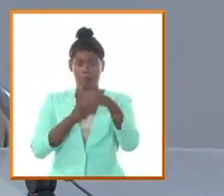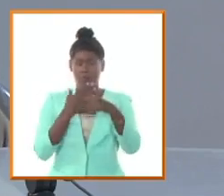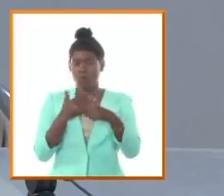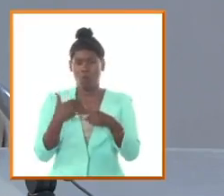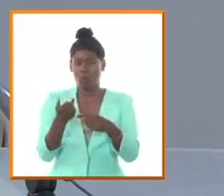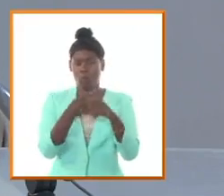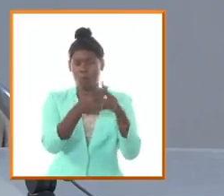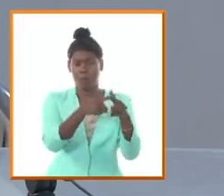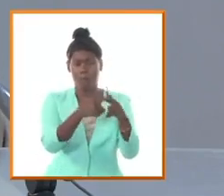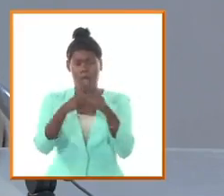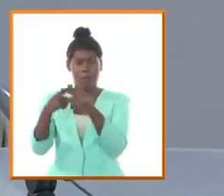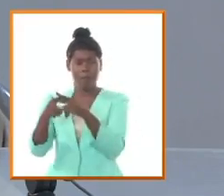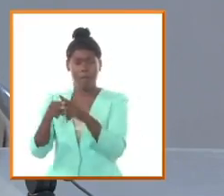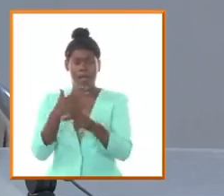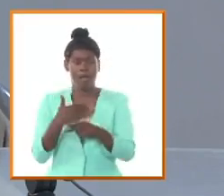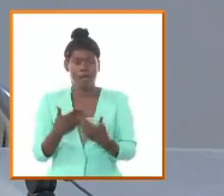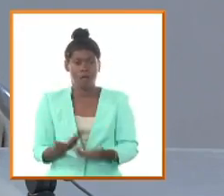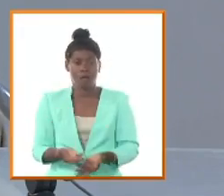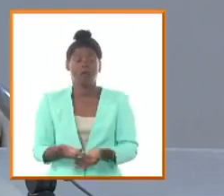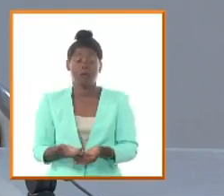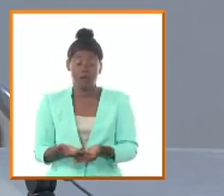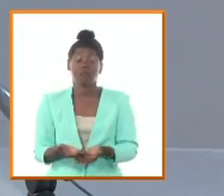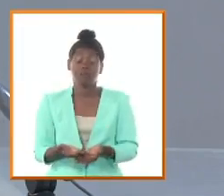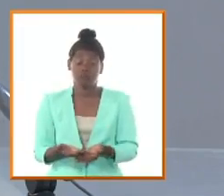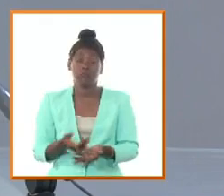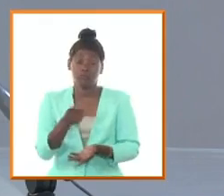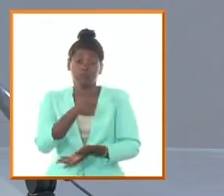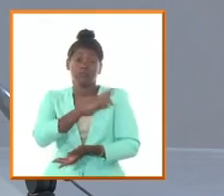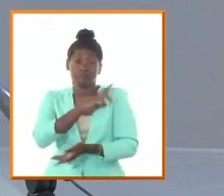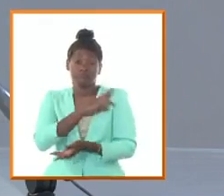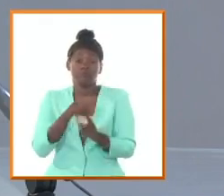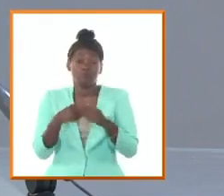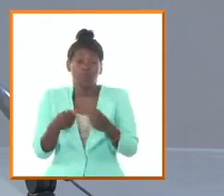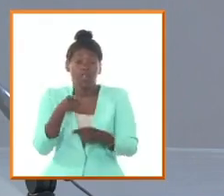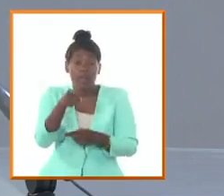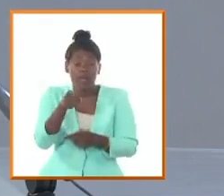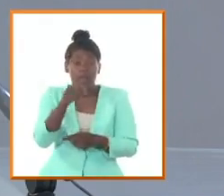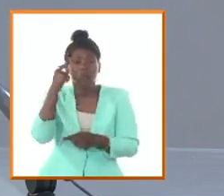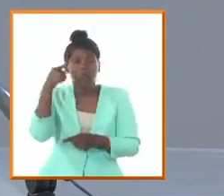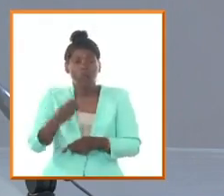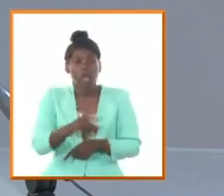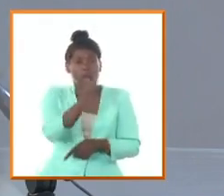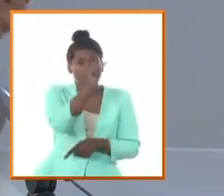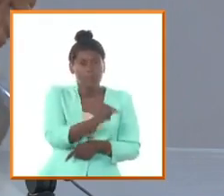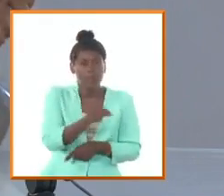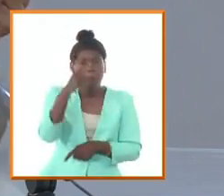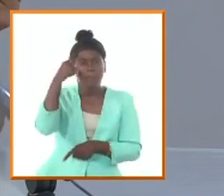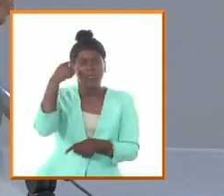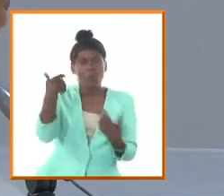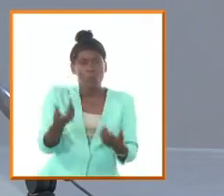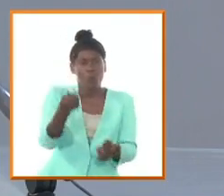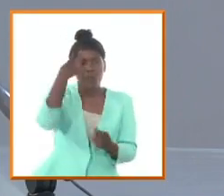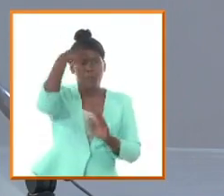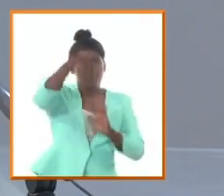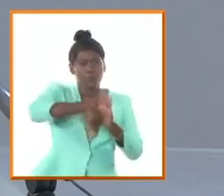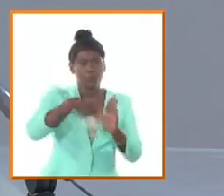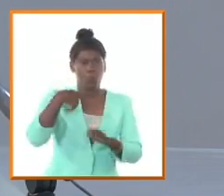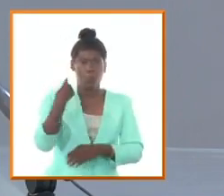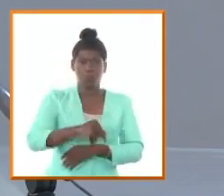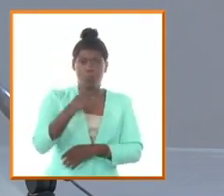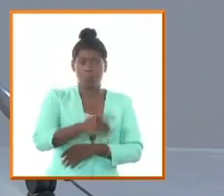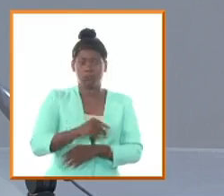las tensiones existentes con Céspedes sin desconocer los criterios críticos que tenía a Gramonte respecto al actuar de Céspedes